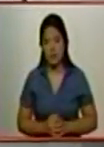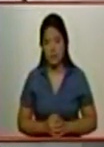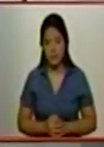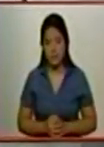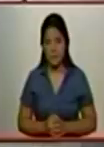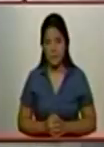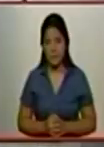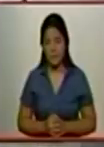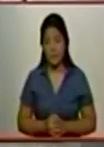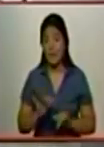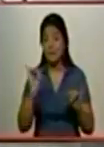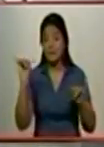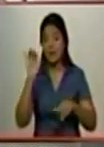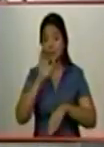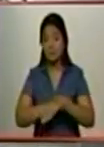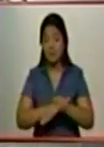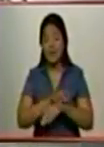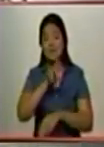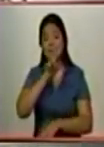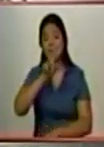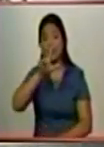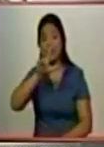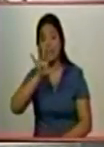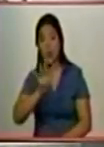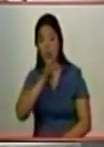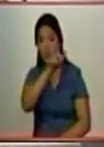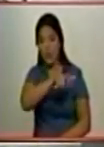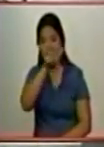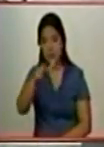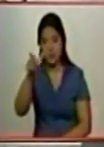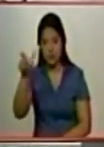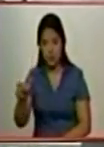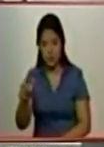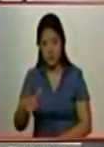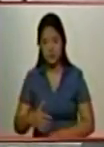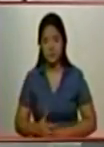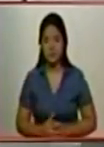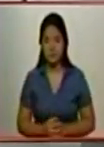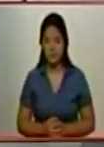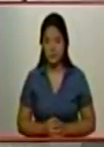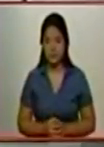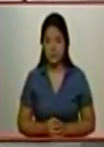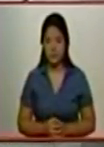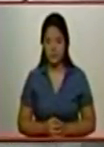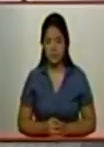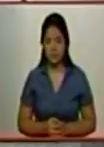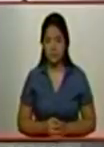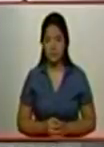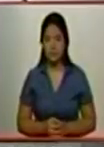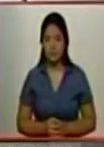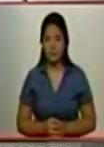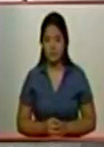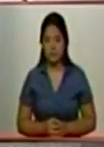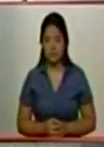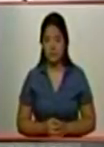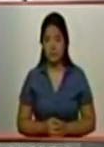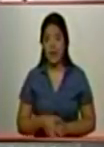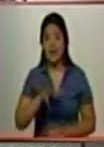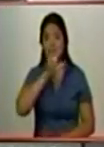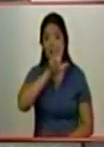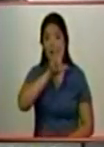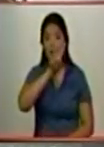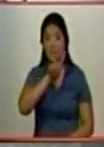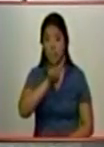detenidos 134 personas. De esas 32